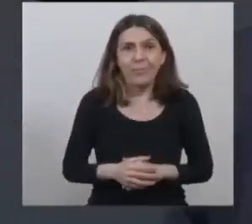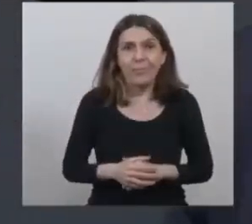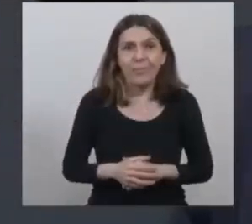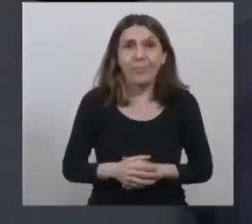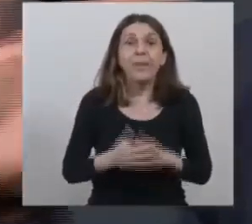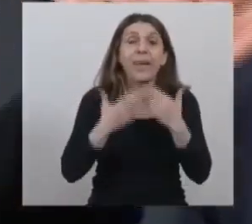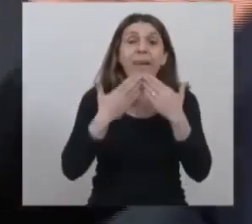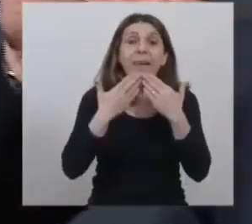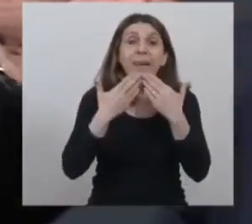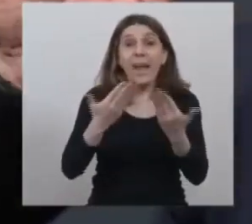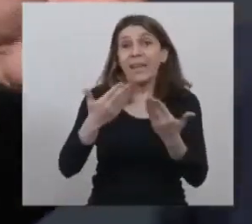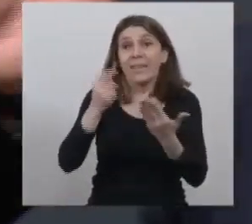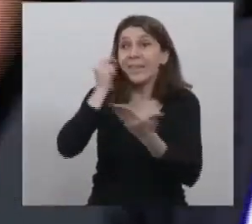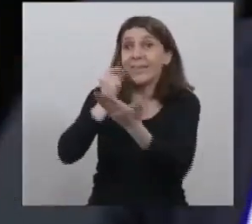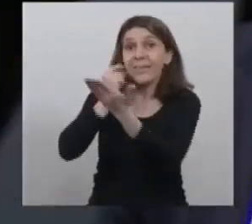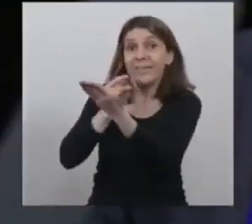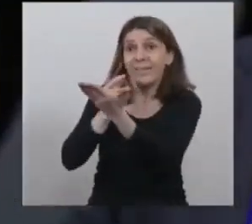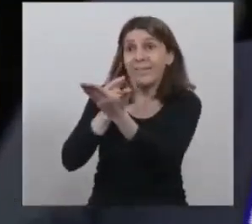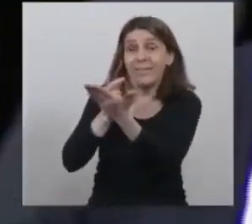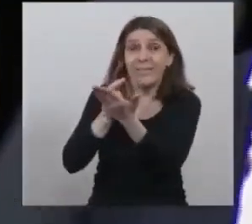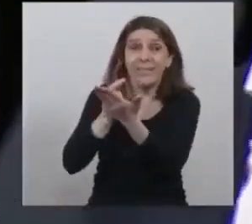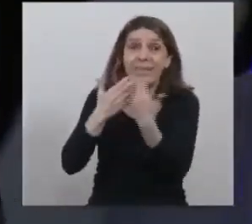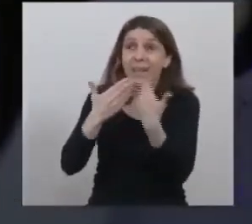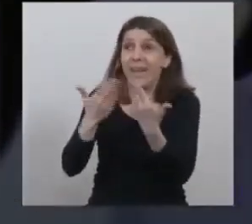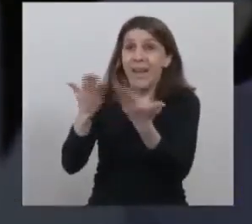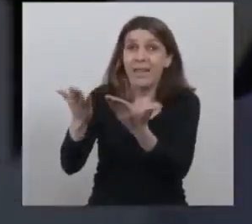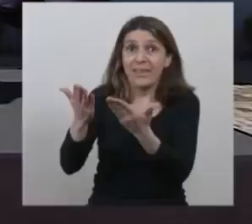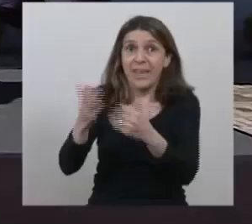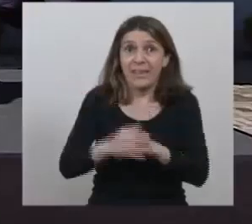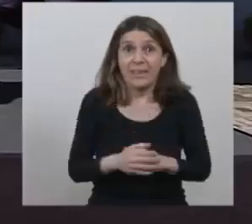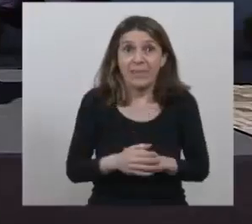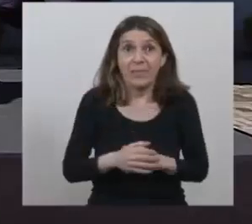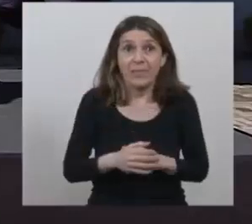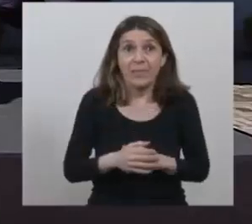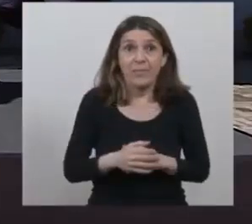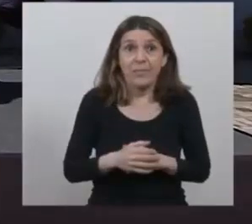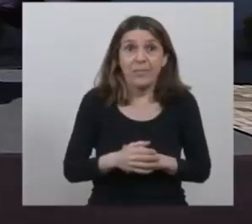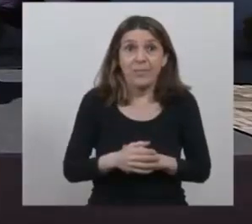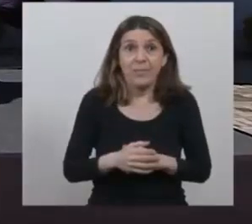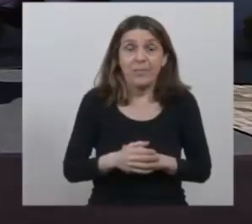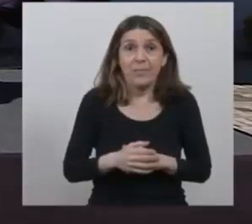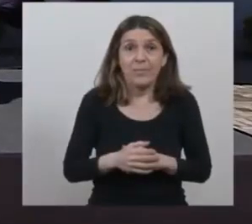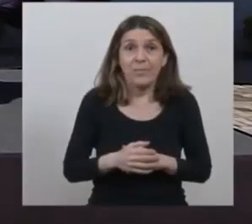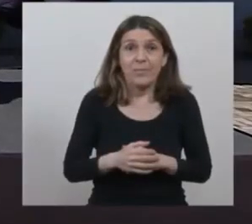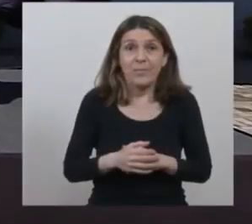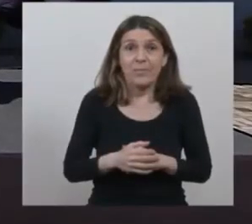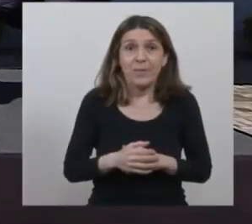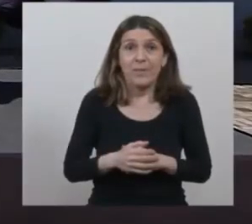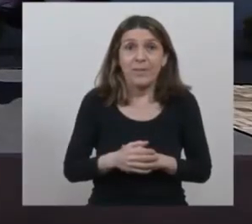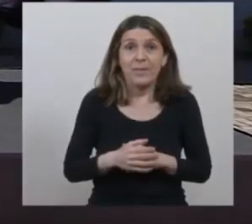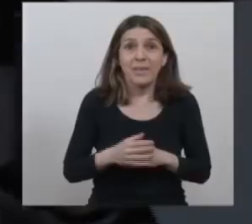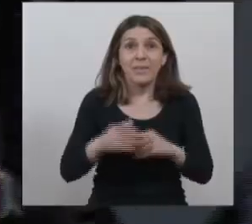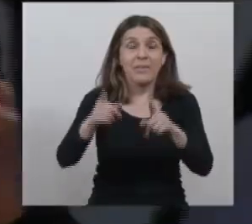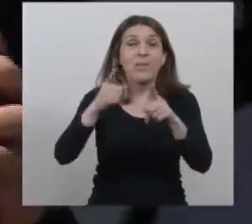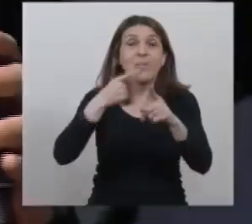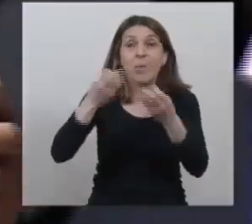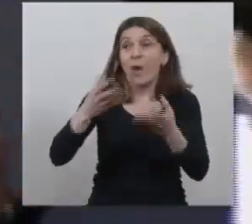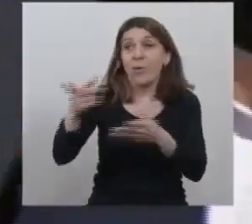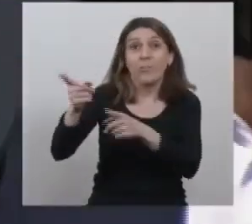Gracias, Ariel. Gracias por, bueno, por haber tenido esta idea.